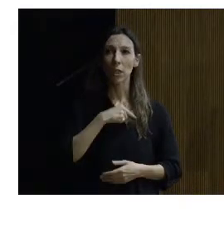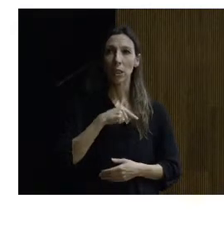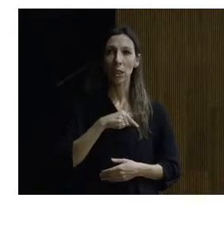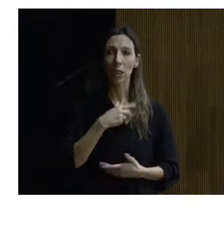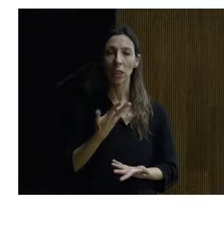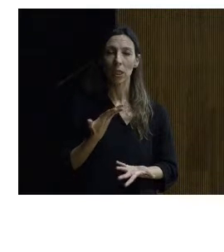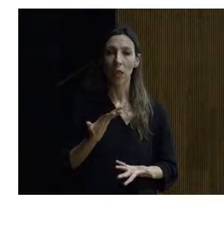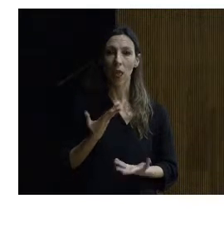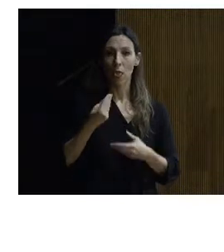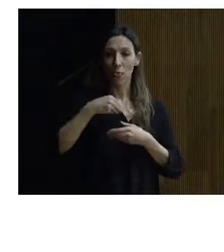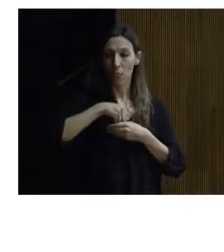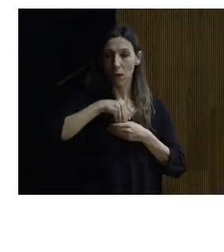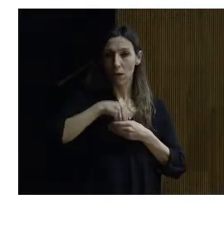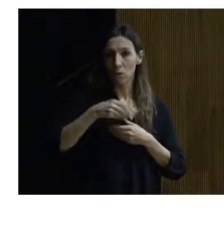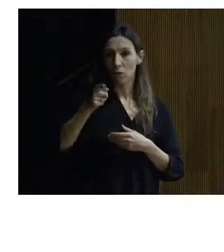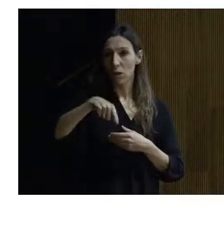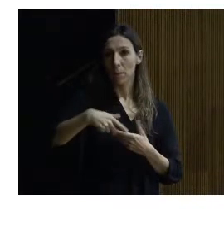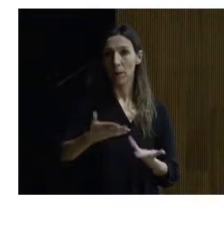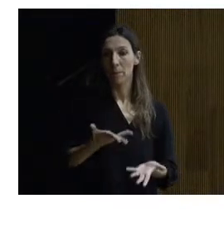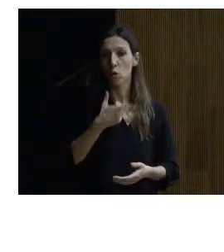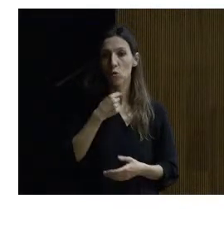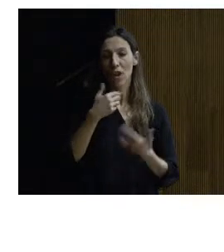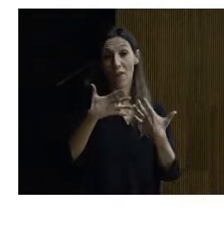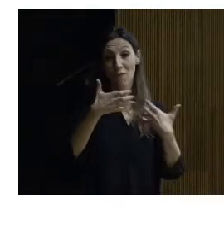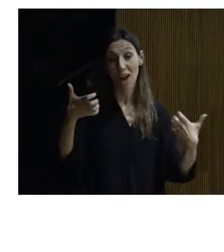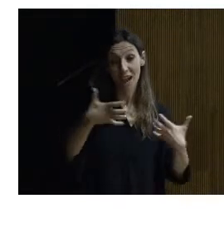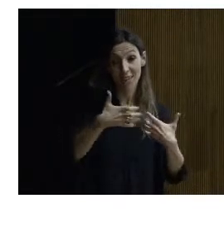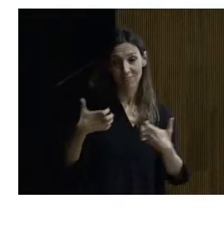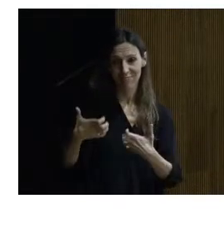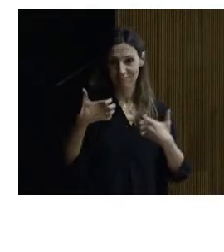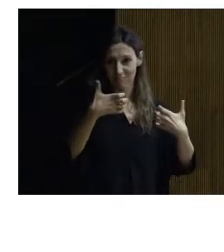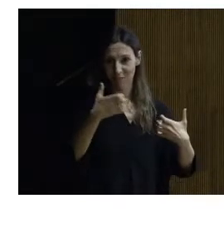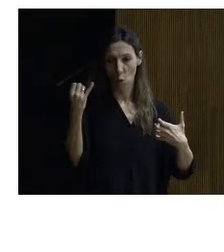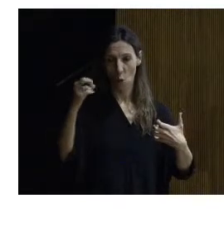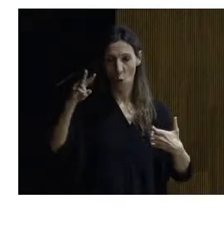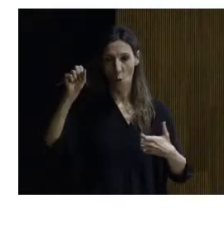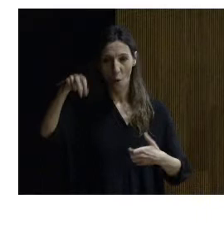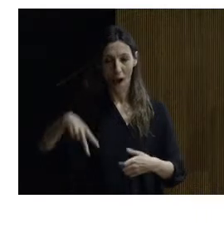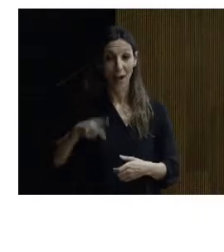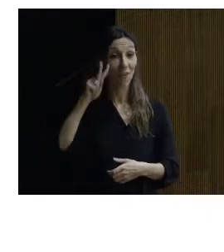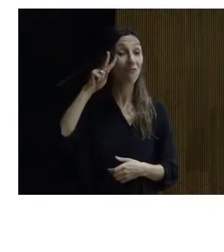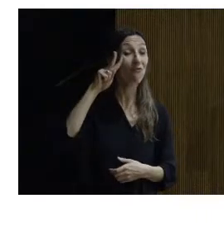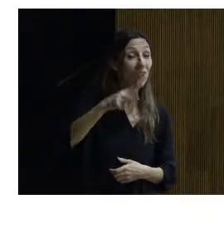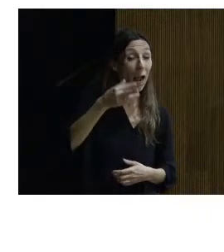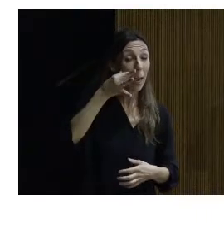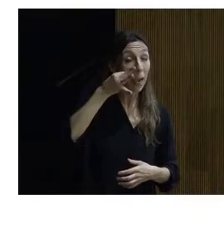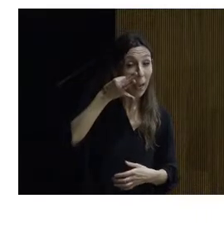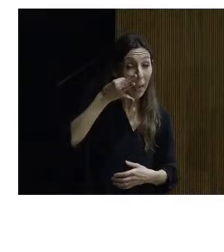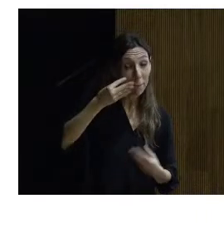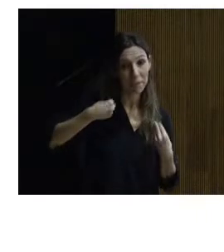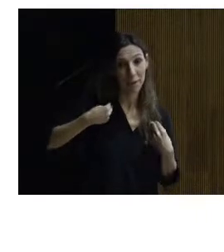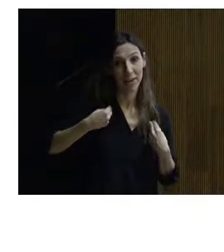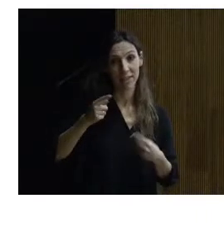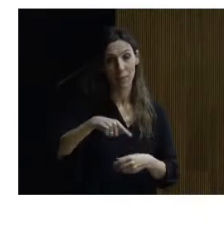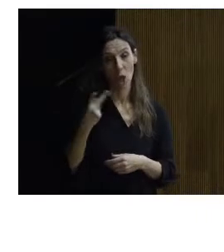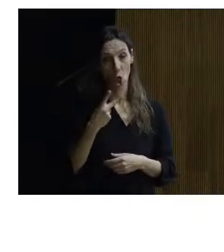también me ha gustado la frase que ha dejado Juan Navarro de que hay que ver y vivirlo es decir bueno lo que nosotros muchas veces vamos